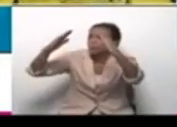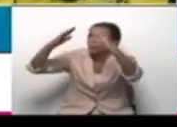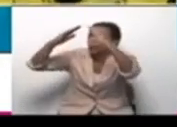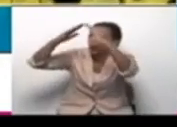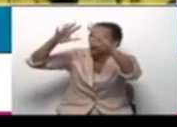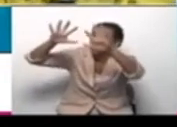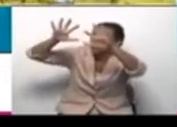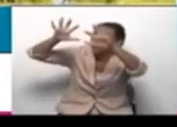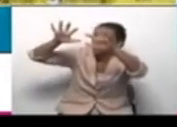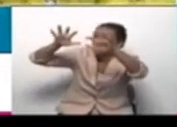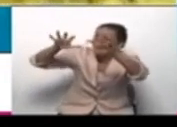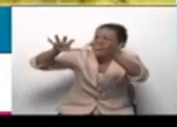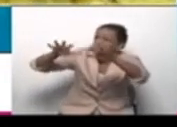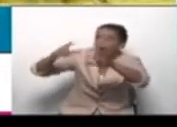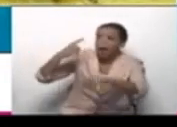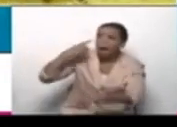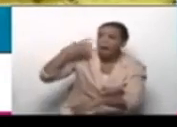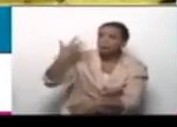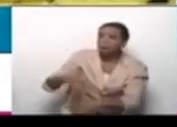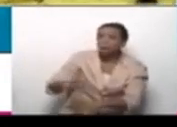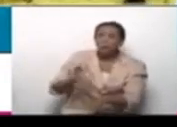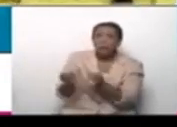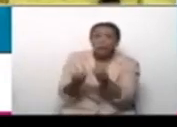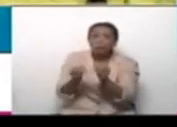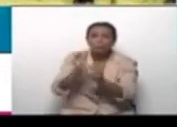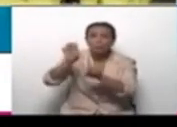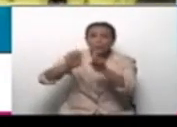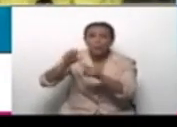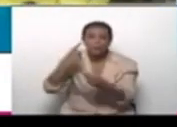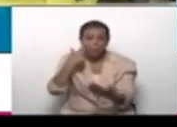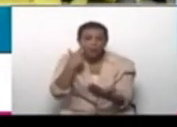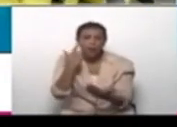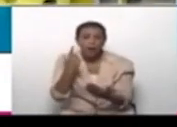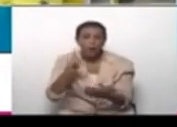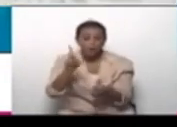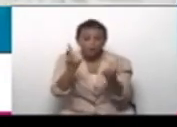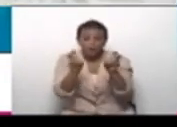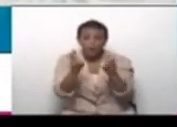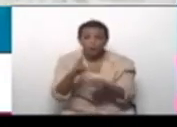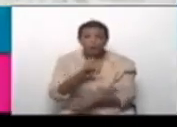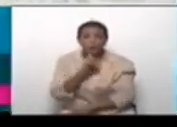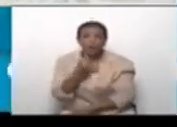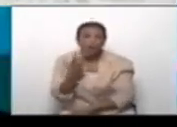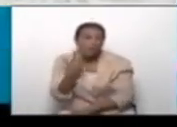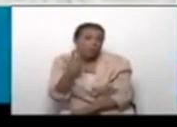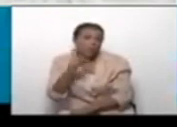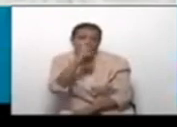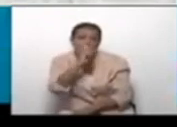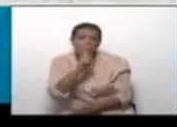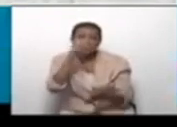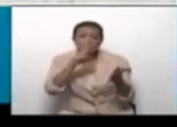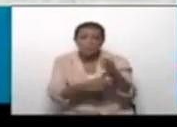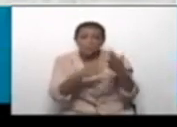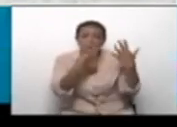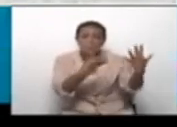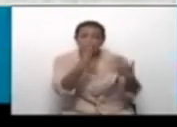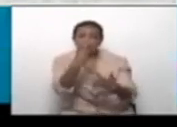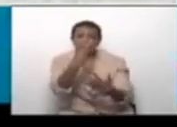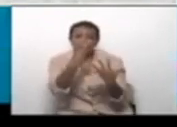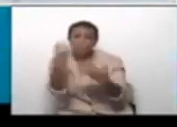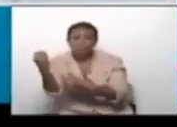la crisis del clima. Yo quería mostrarle una muy vieja foto de los años 70 que